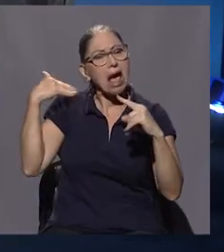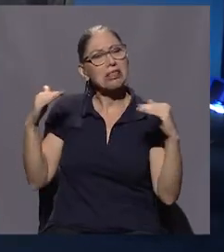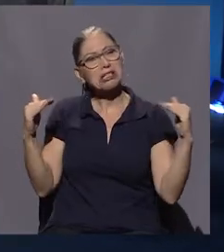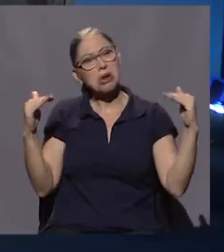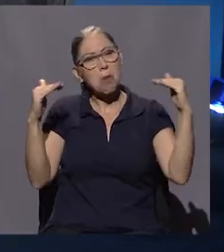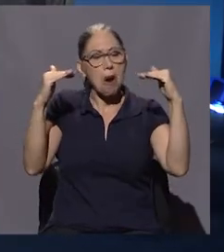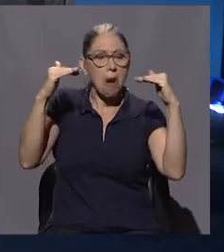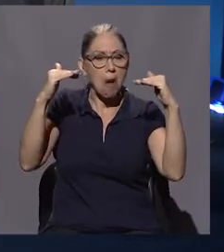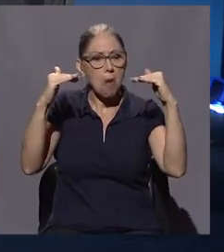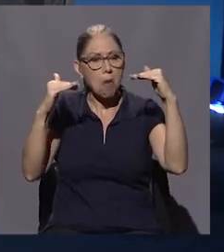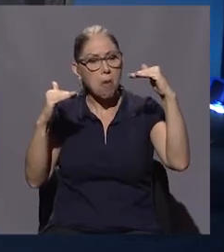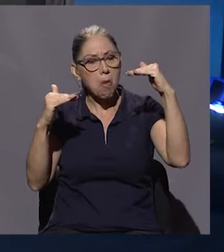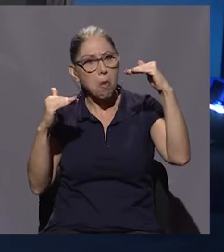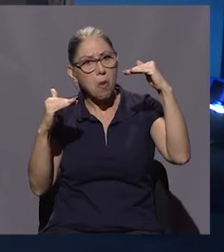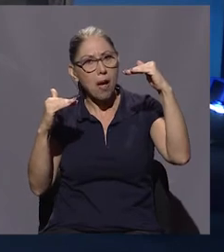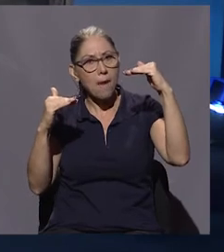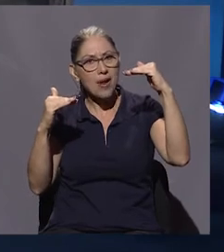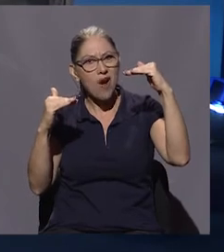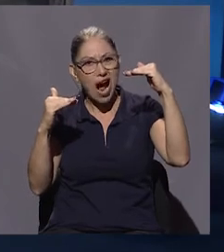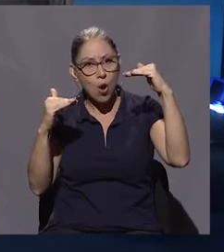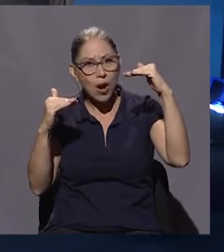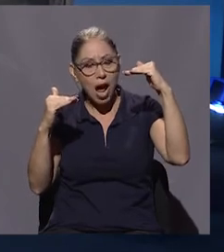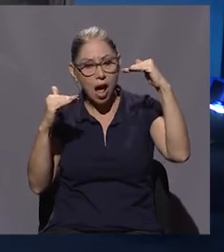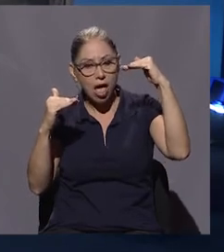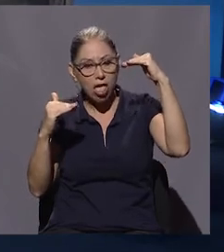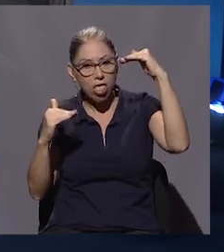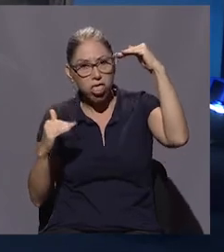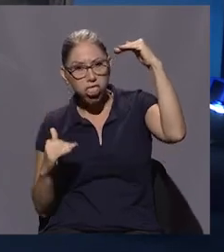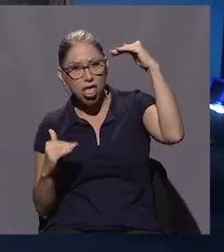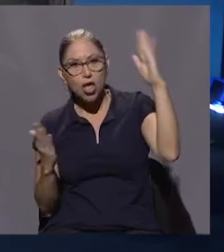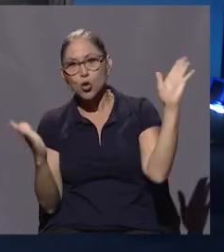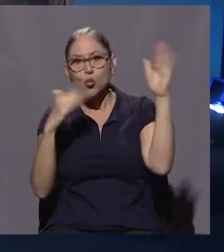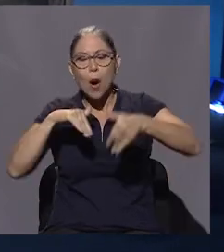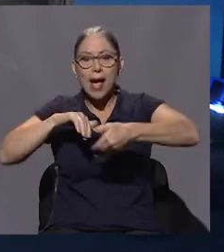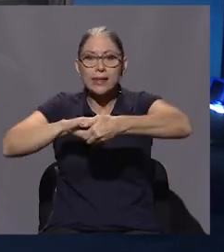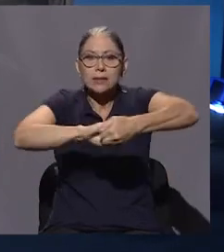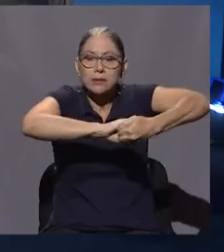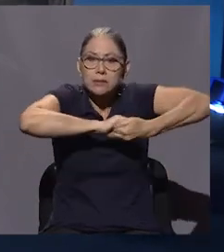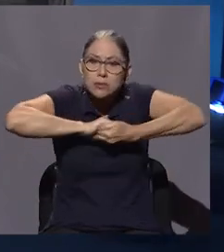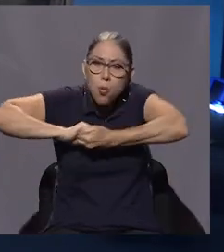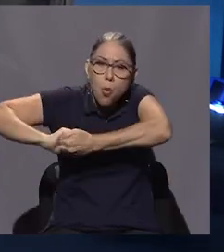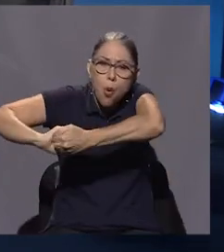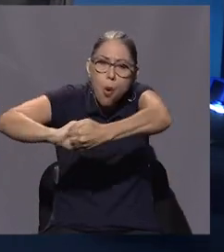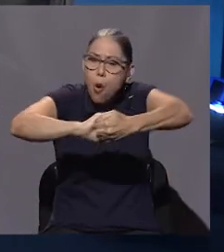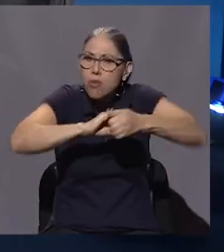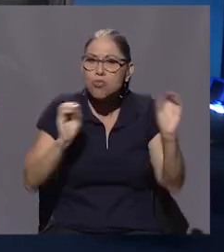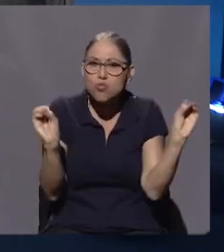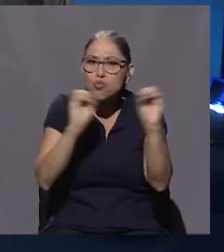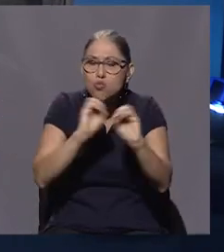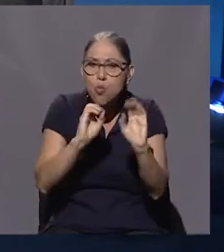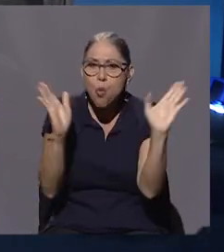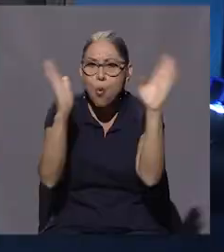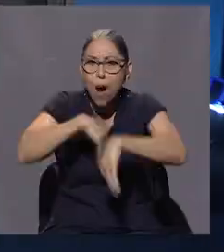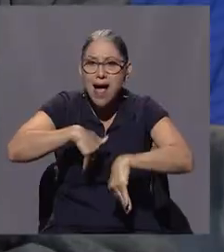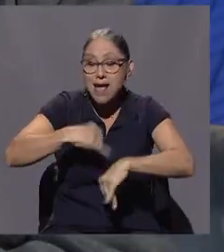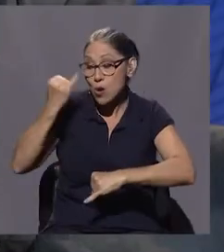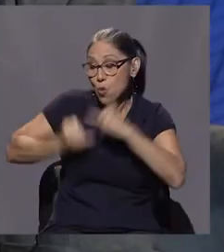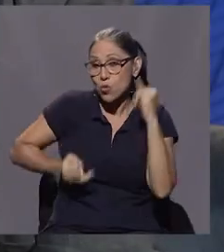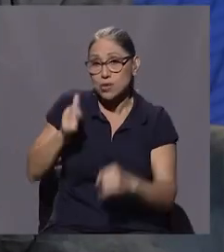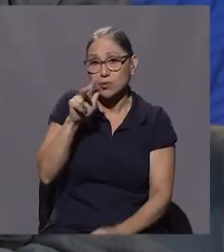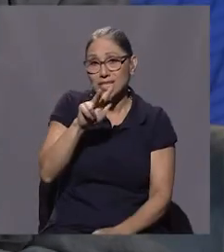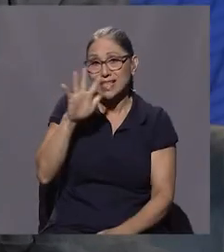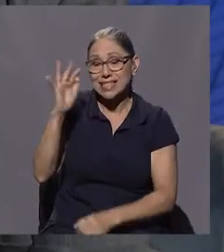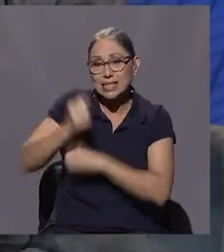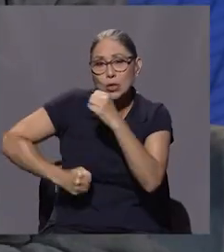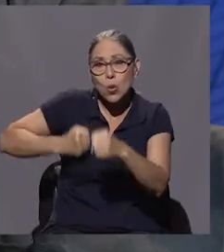ahora que ha hecho perder el sentido de la solidaridad. Todo eso lo hemos recibido en los últimos 35 años gracias a